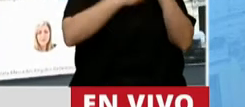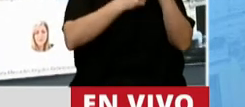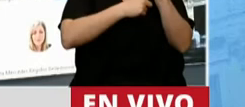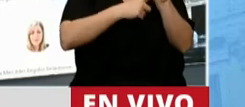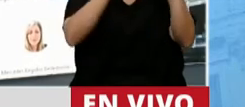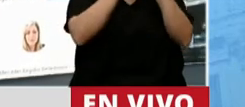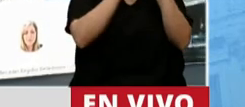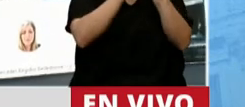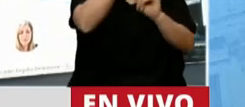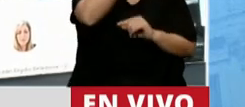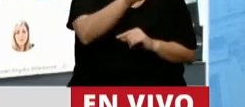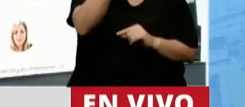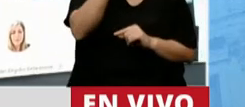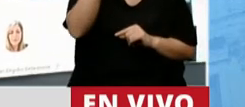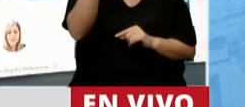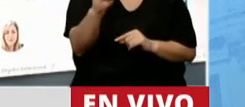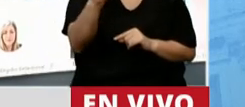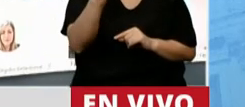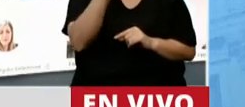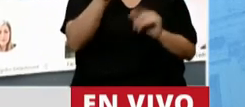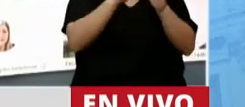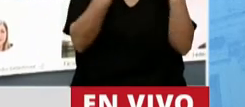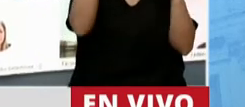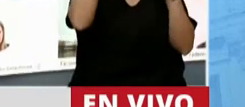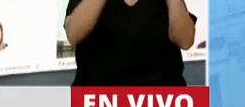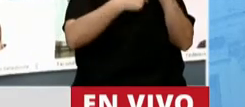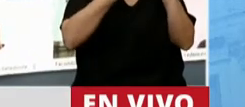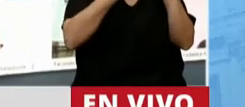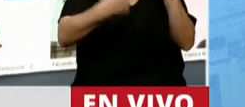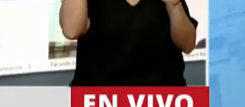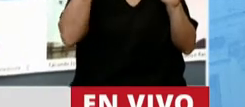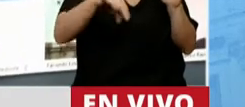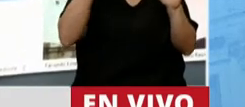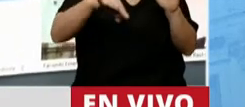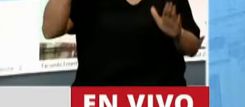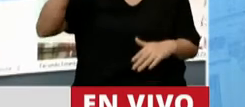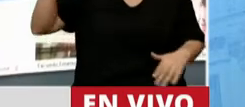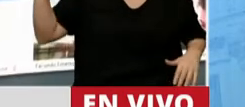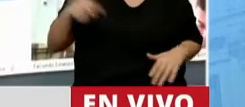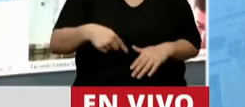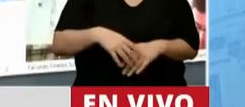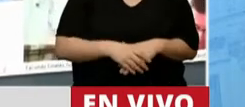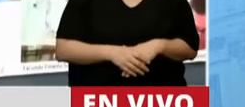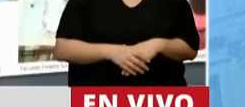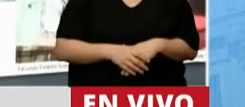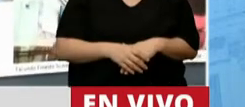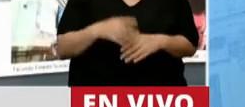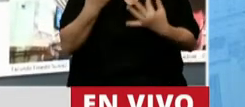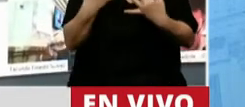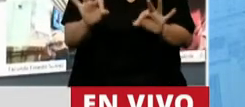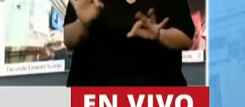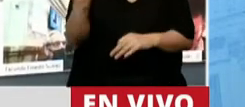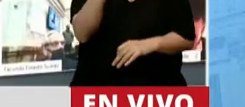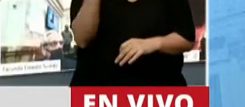Nacional el que lo obliga a usted a concurrir, salvo el mes de junio que